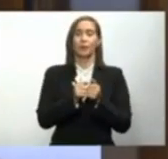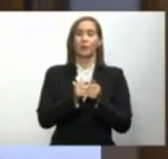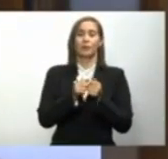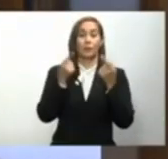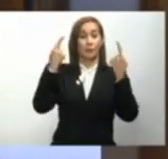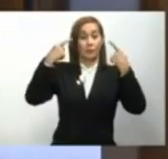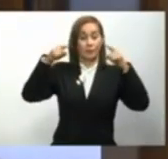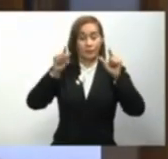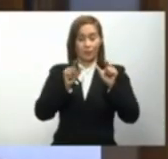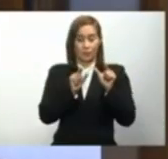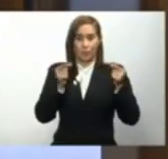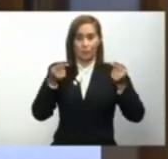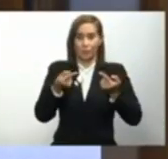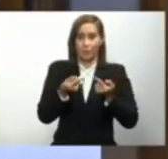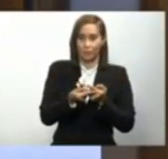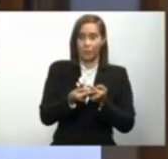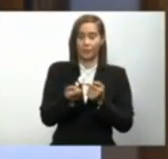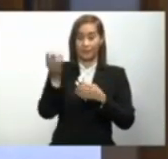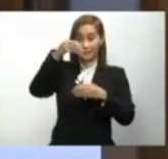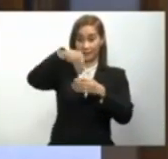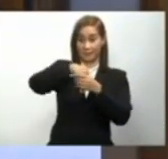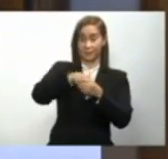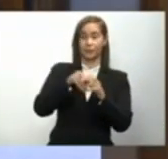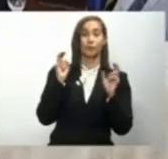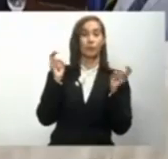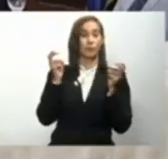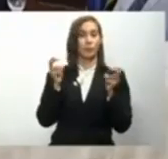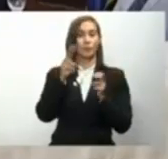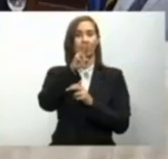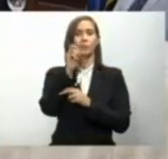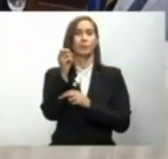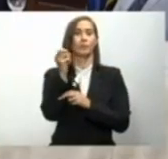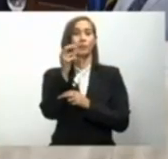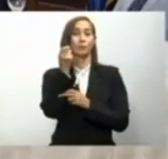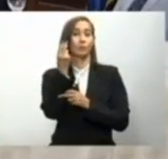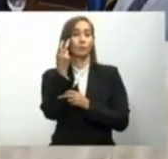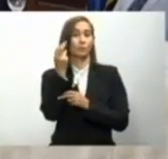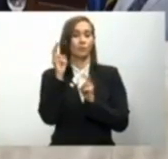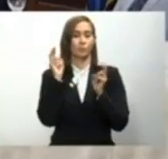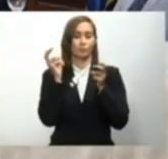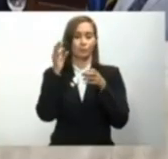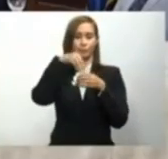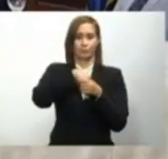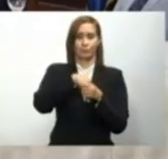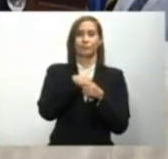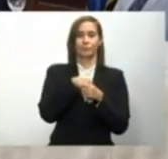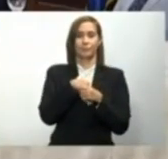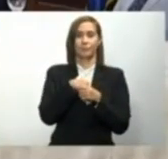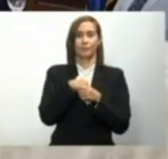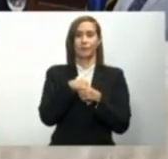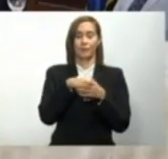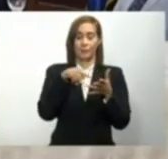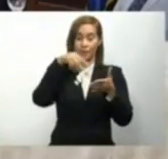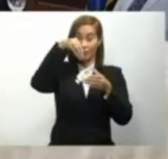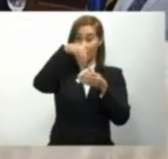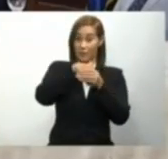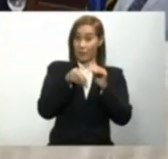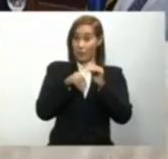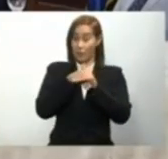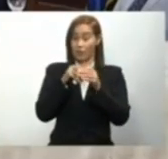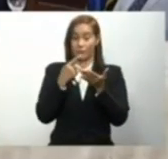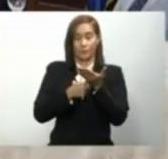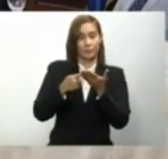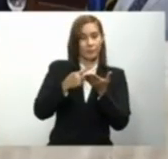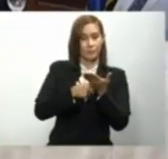sobre 212 temas y estableciendo 14 disensos que tendrían que ser abordados posteriormente.